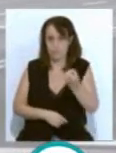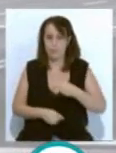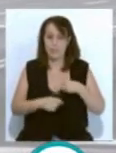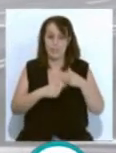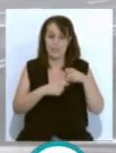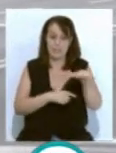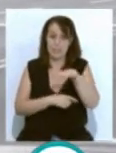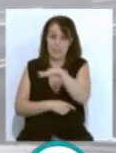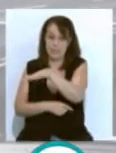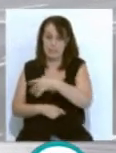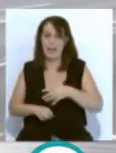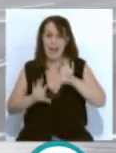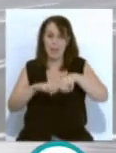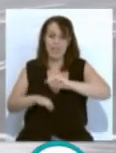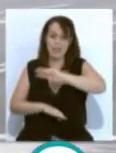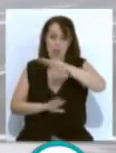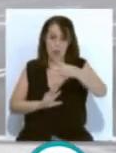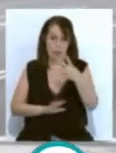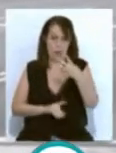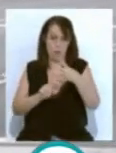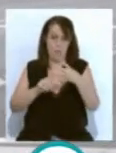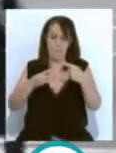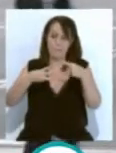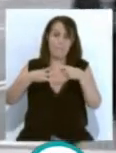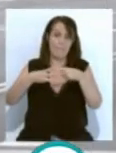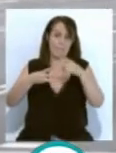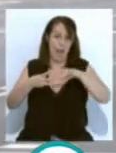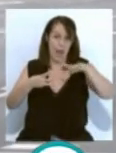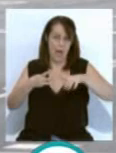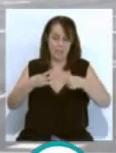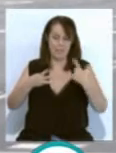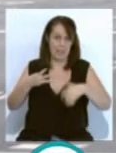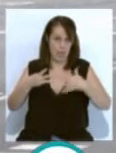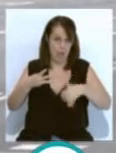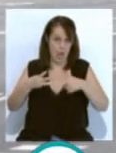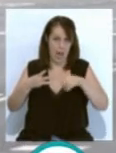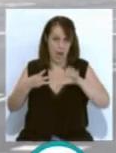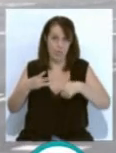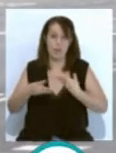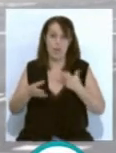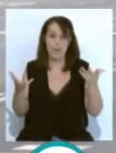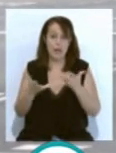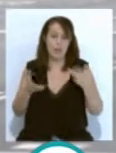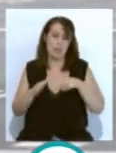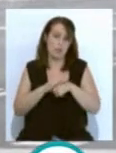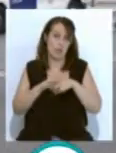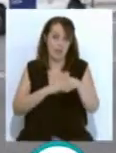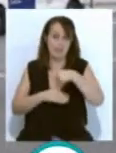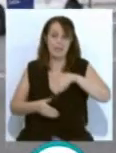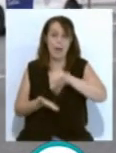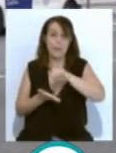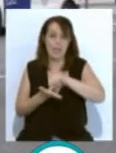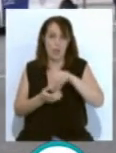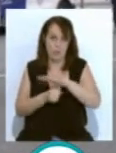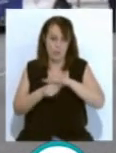territorial Cádiz ocupa el tercer puesto después de Málaga y Sevilla. En cuanto a las emergencias gestionadas en las capitales de provincia,